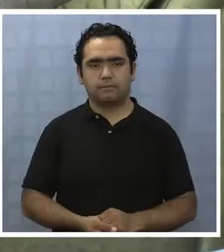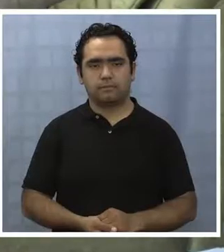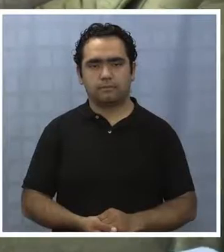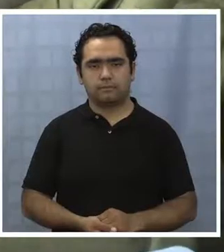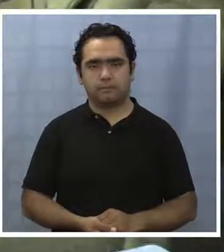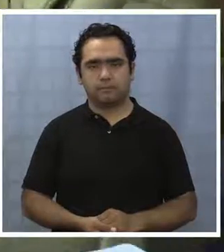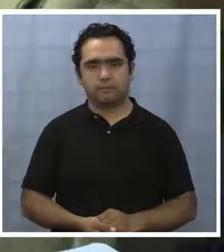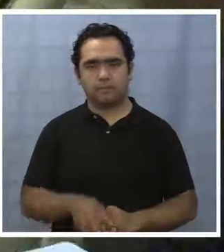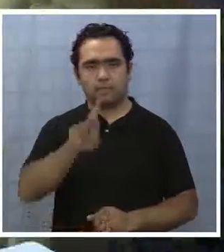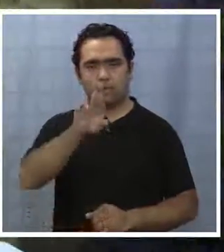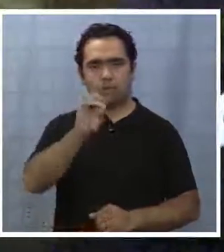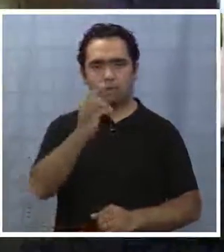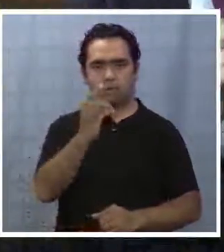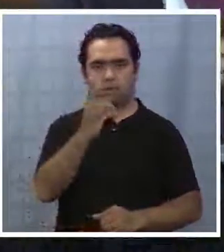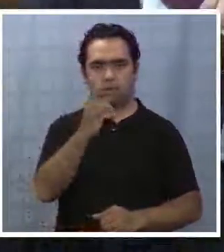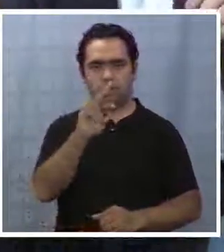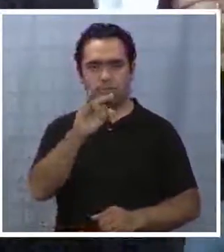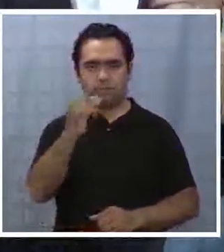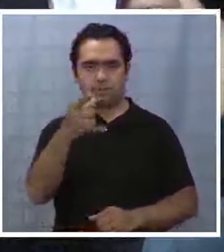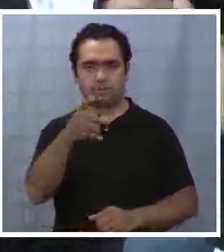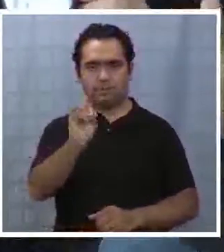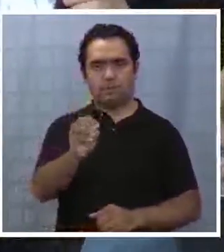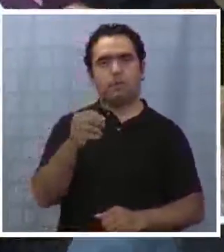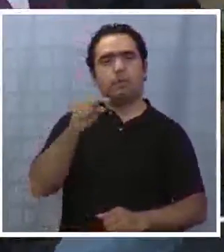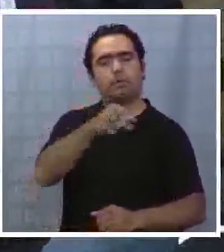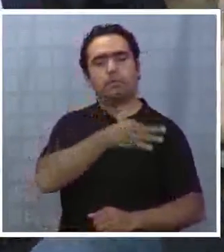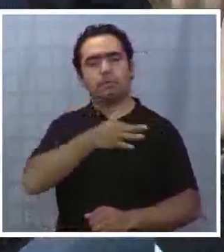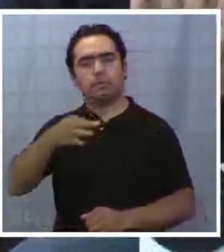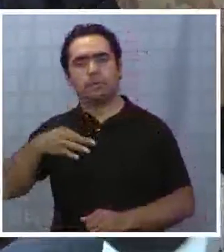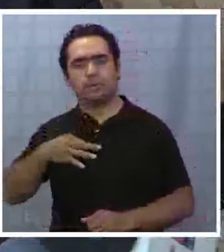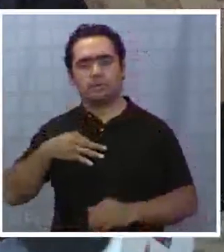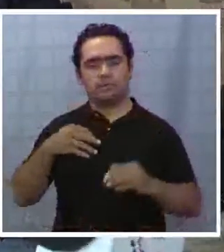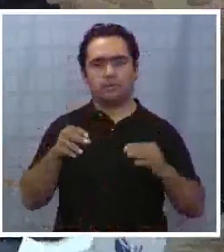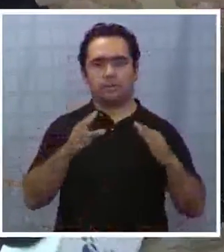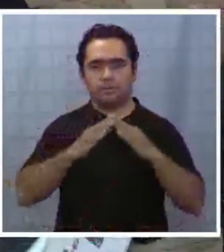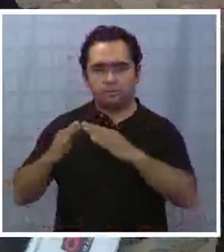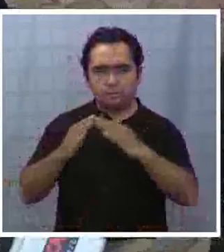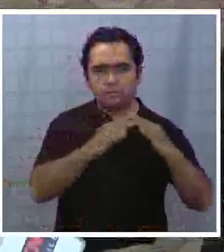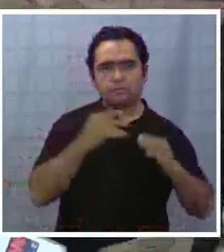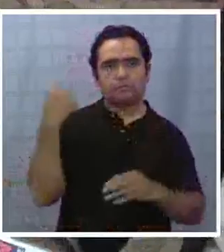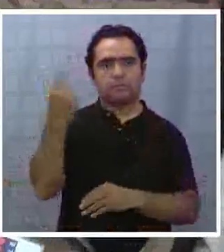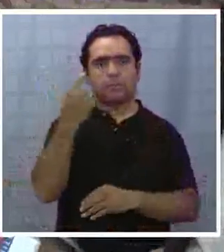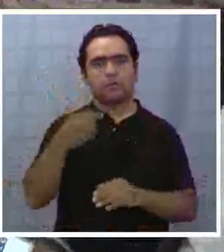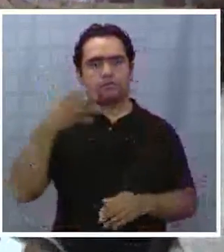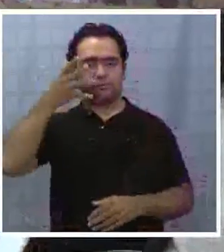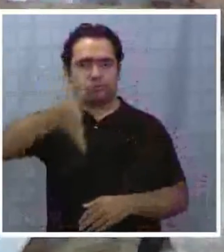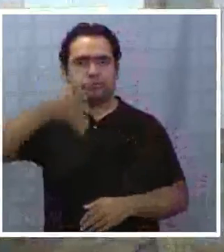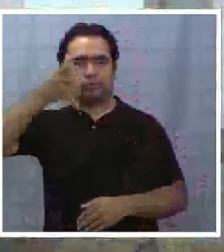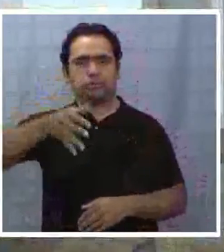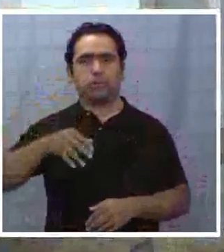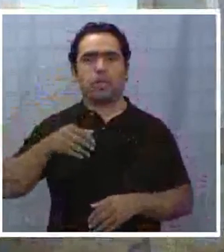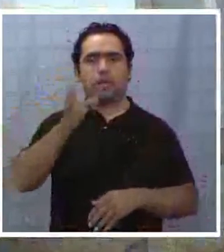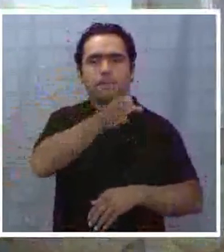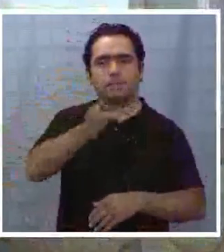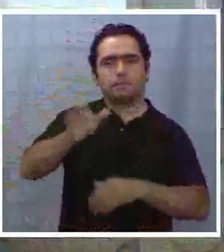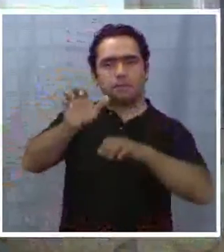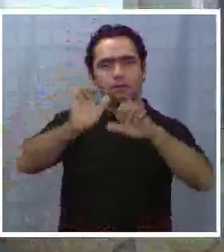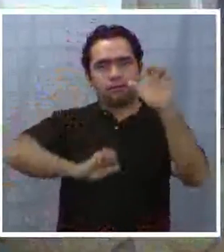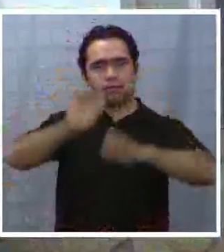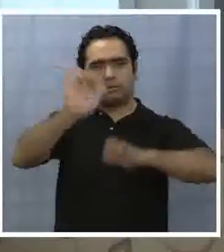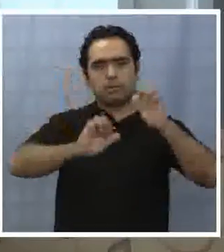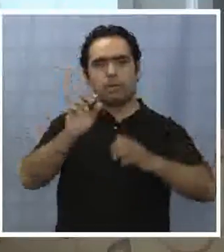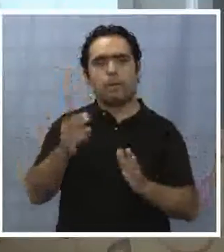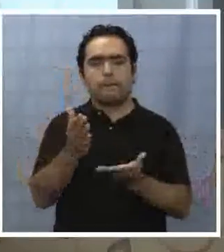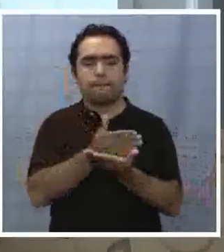Rodrigo Pérez Maquena, en su calidad de ministro de Bienes Nacionales, estuvo en Iquique presentando a un grupo de empresarios el Plan de